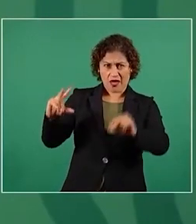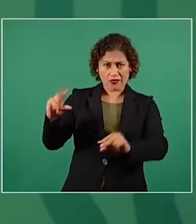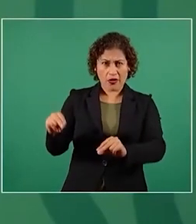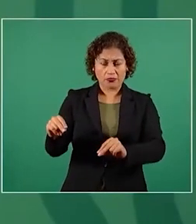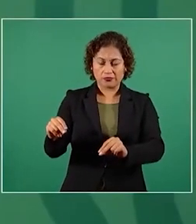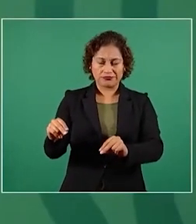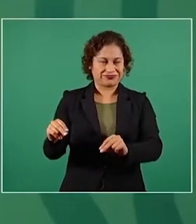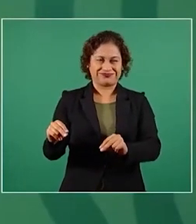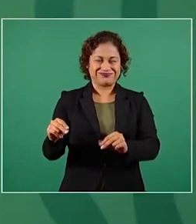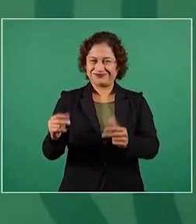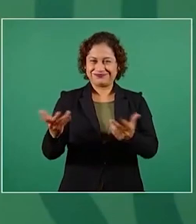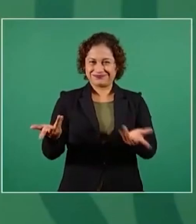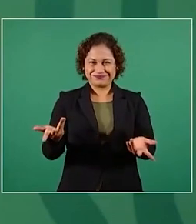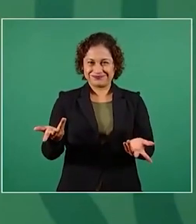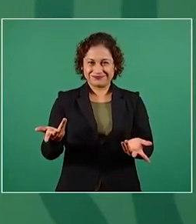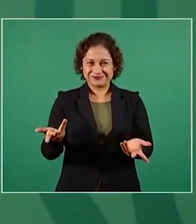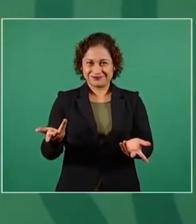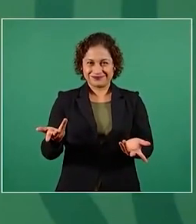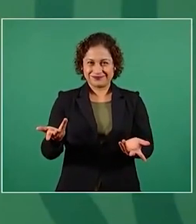imagínense